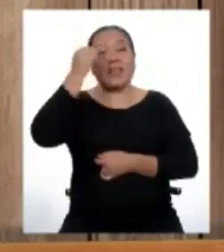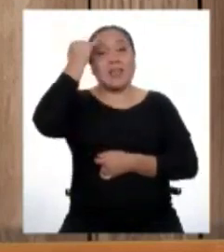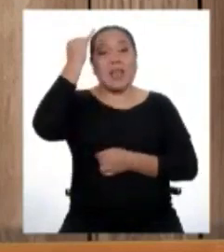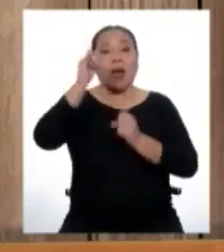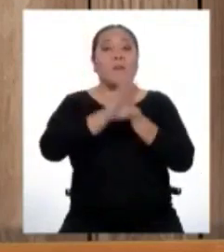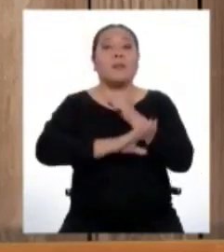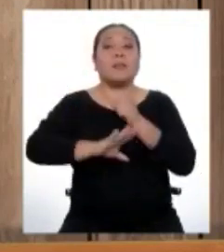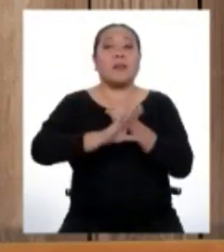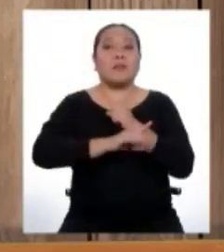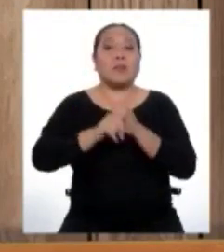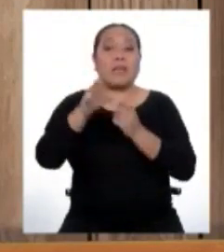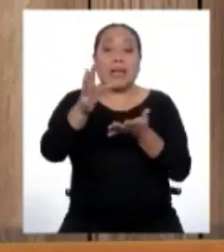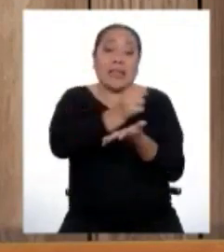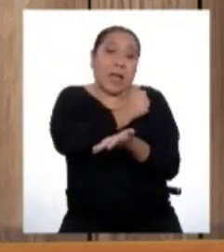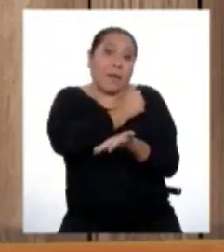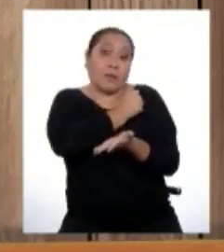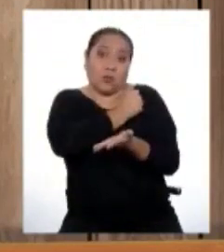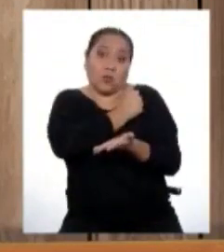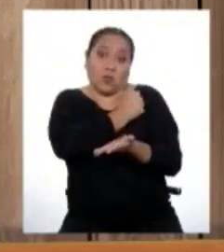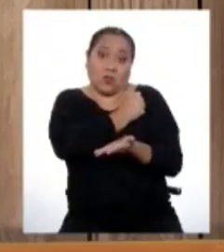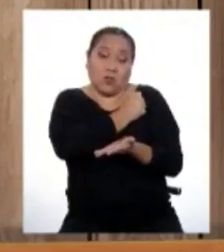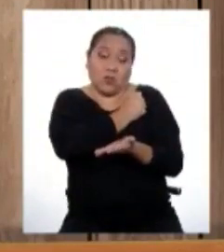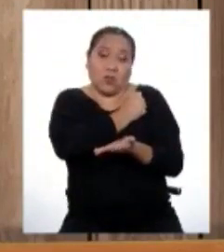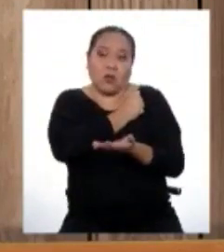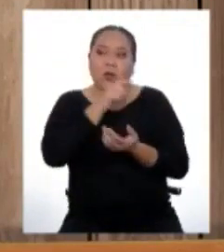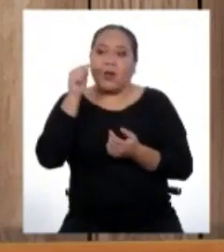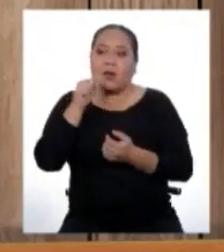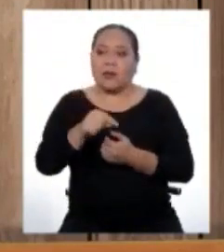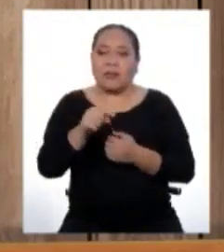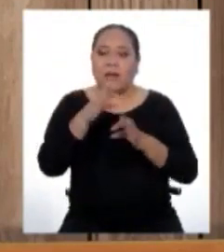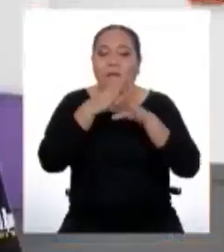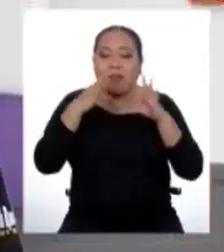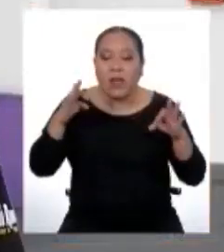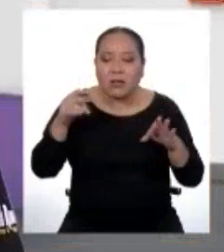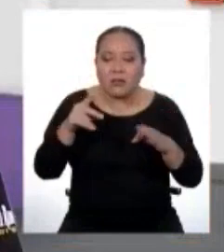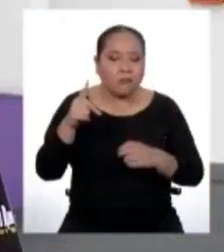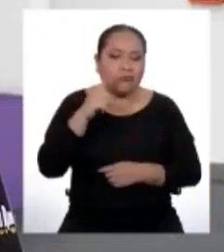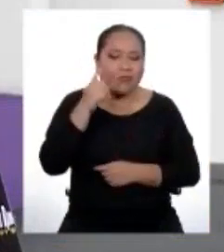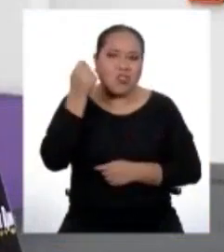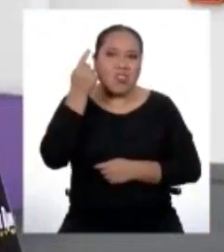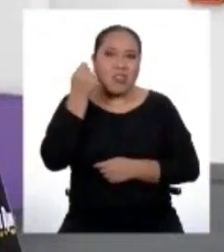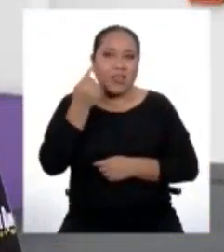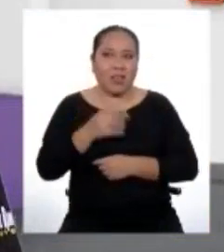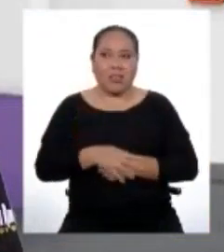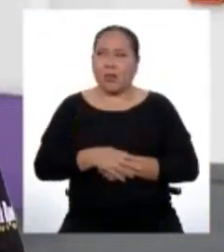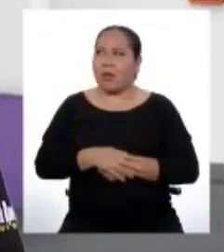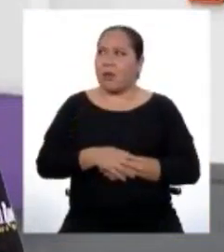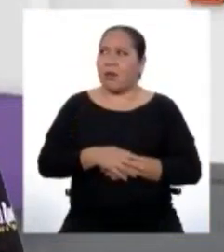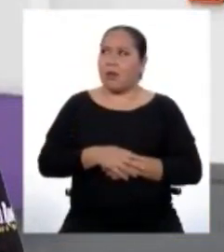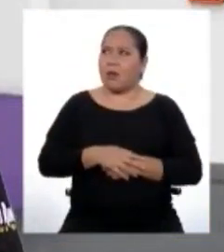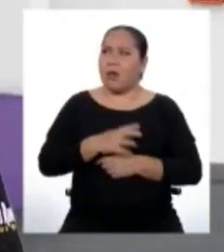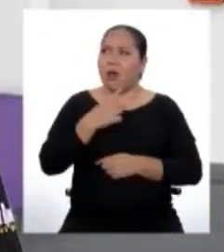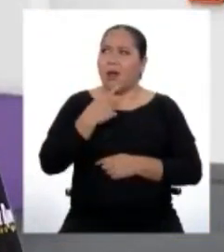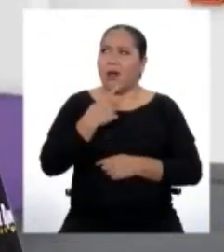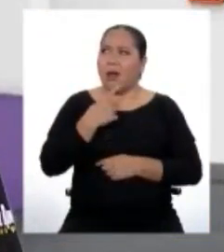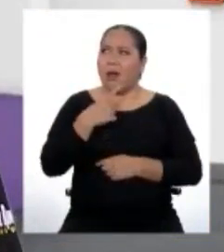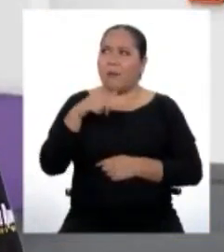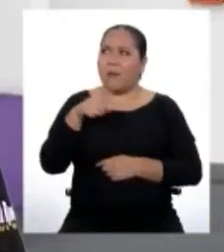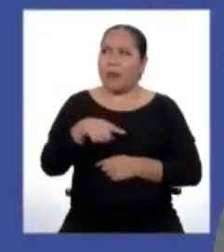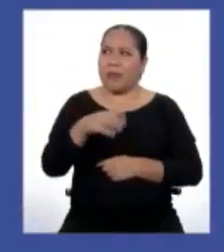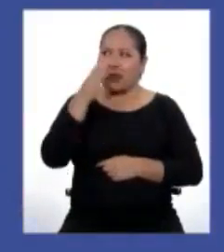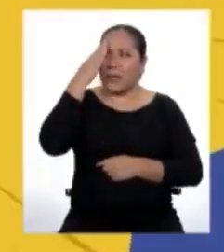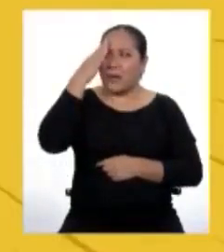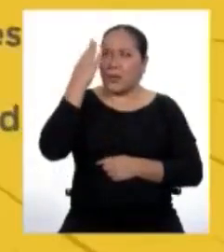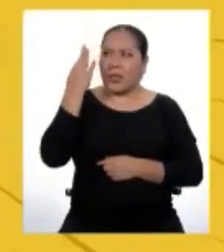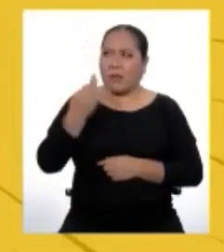porque sin ella, el párrafo no tendría sentido. Entonces, para reconocerla,